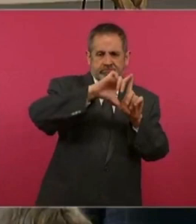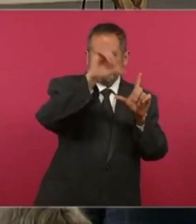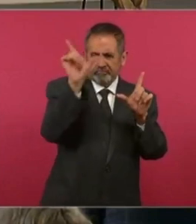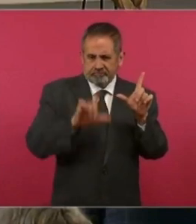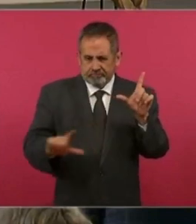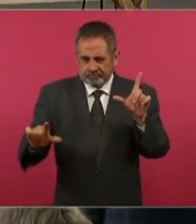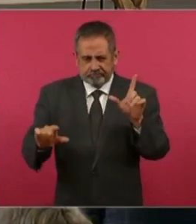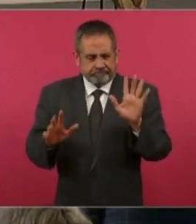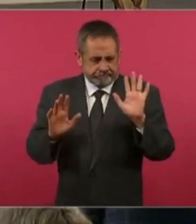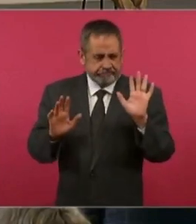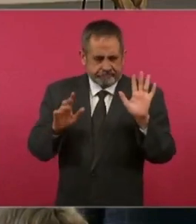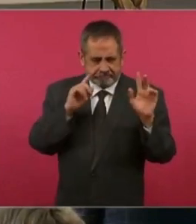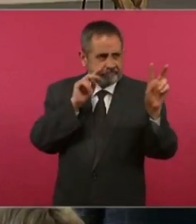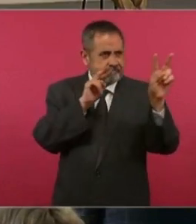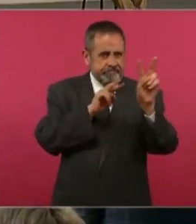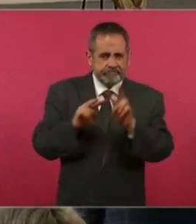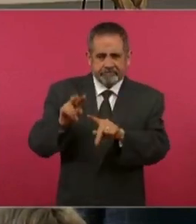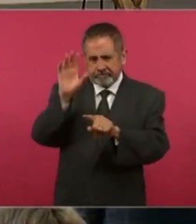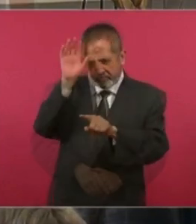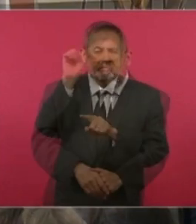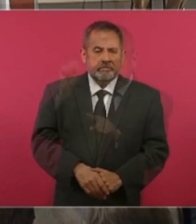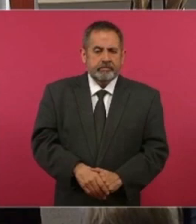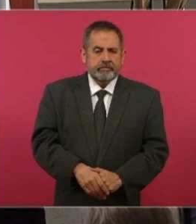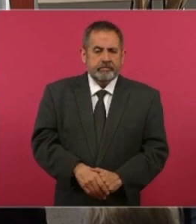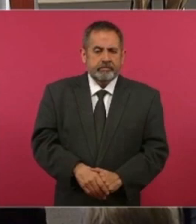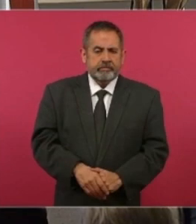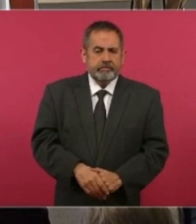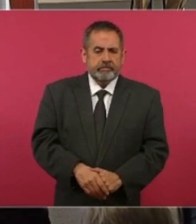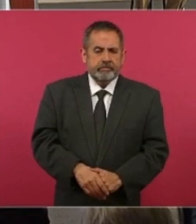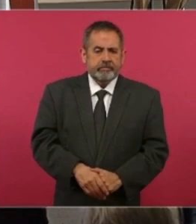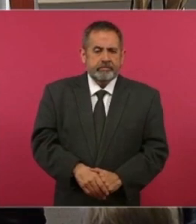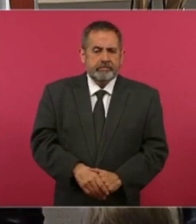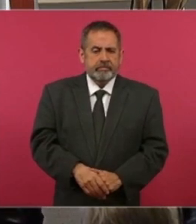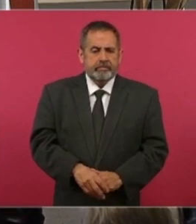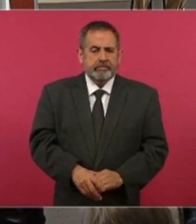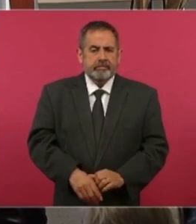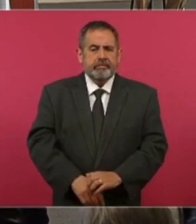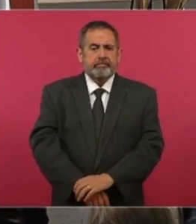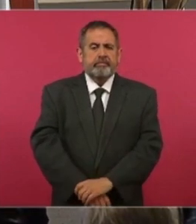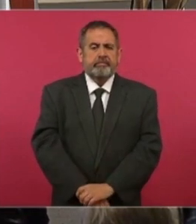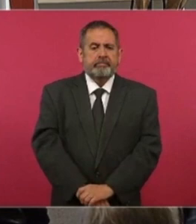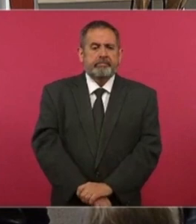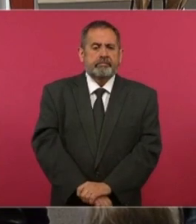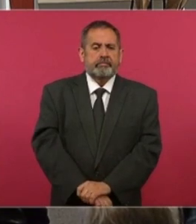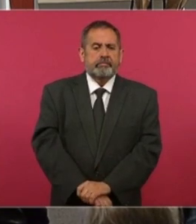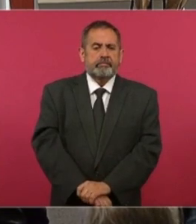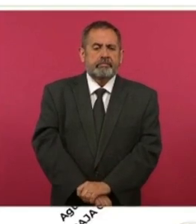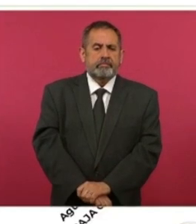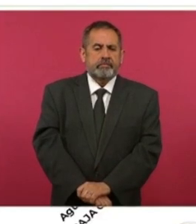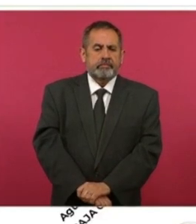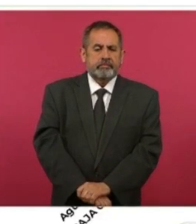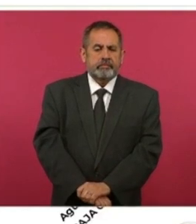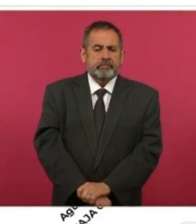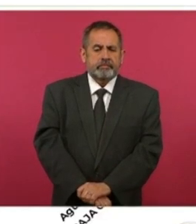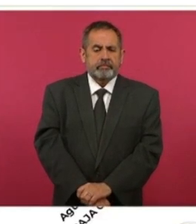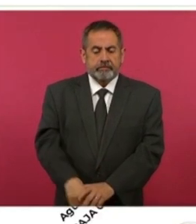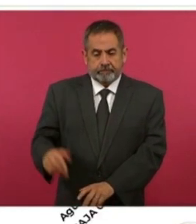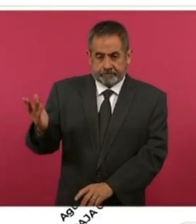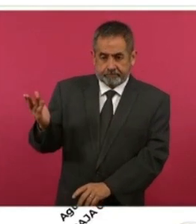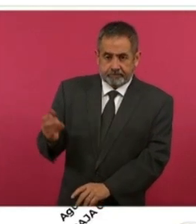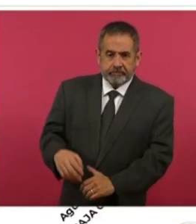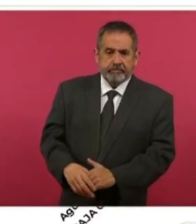para ubicar Morelos, no es justificar,